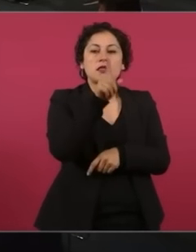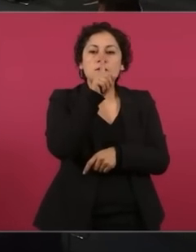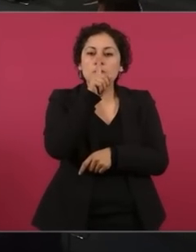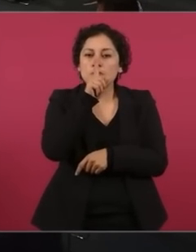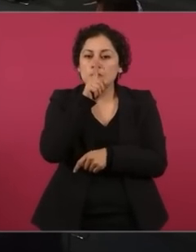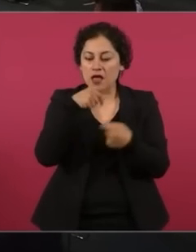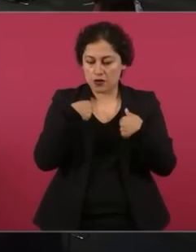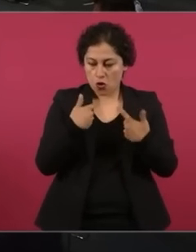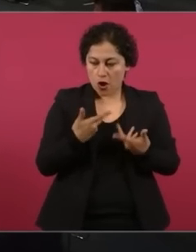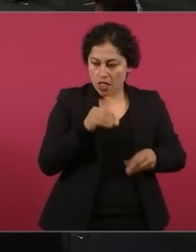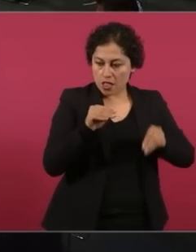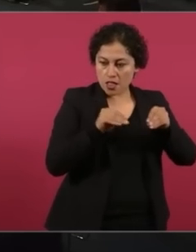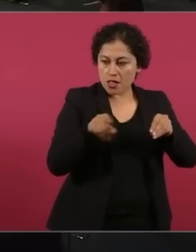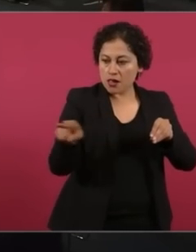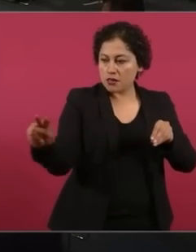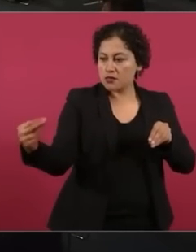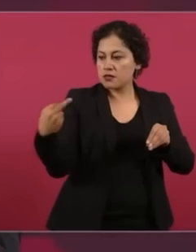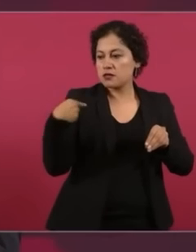gorda